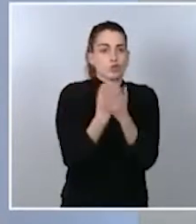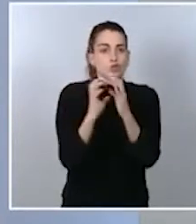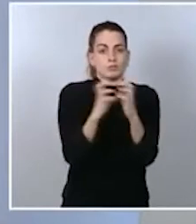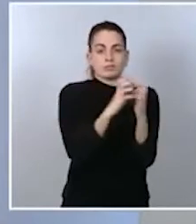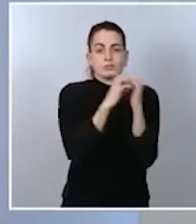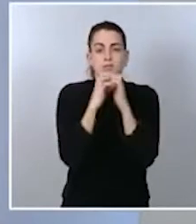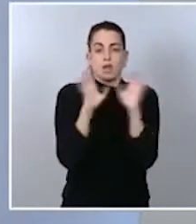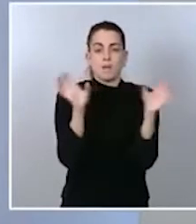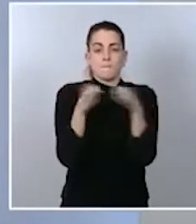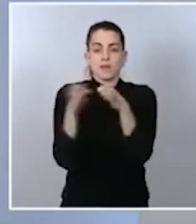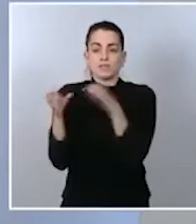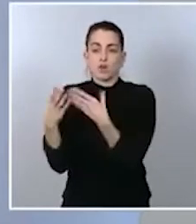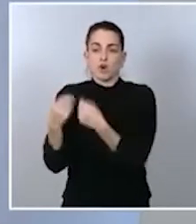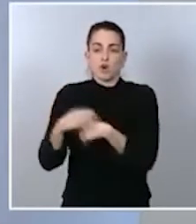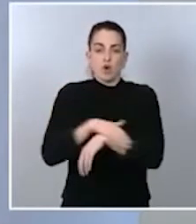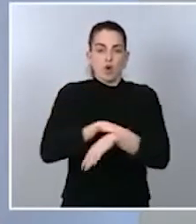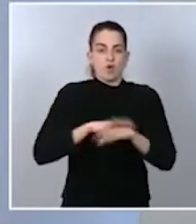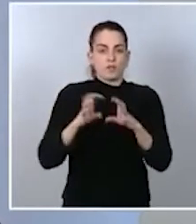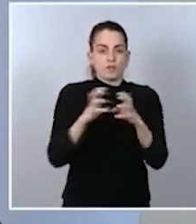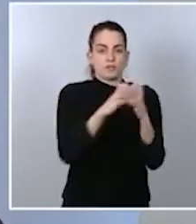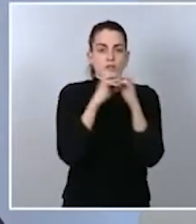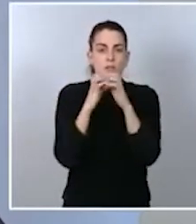y ahí los corresponde tomarla.